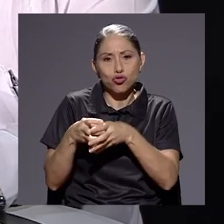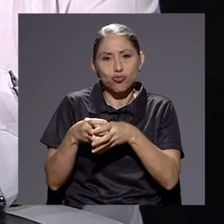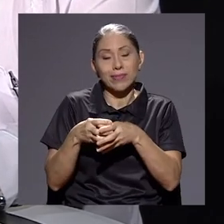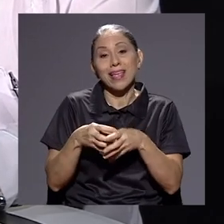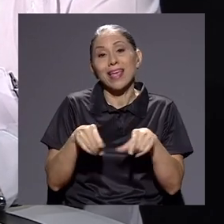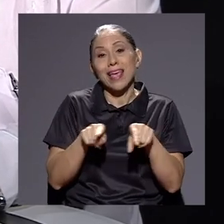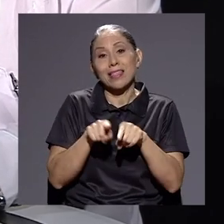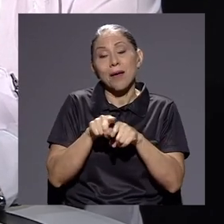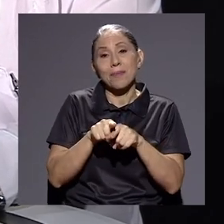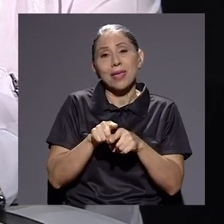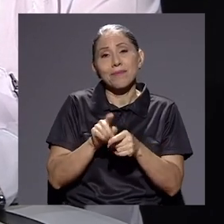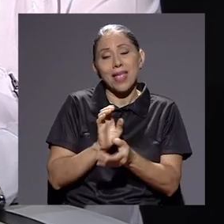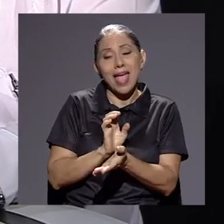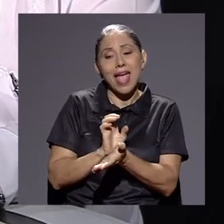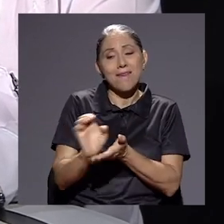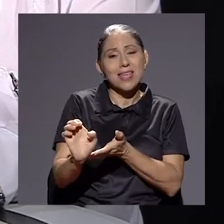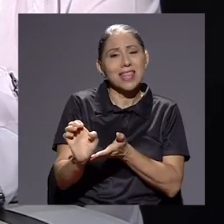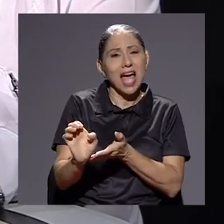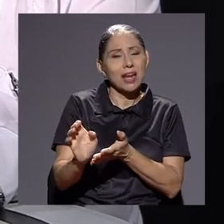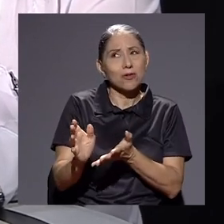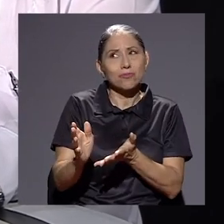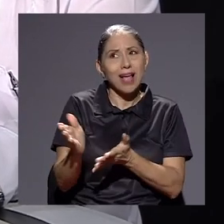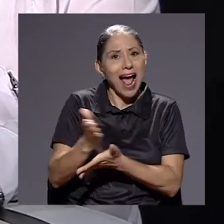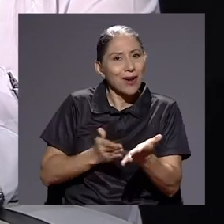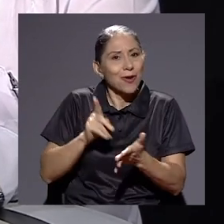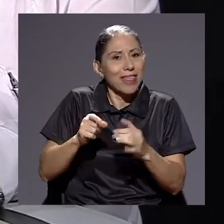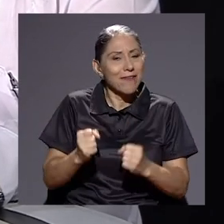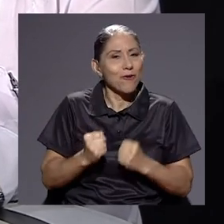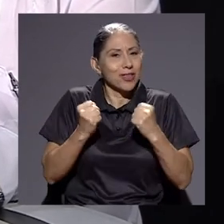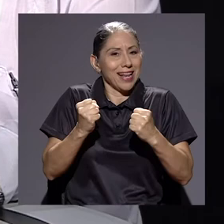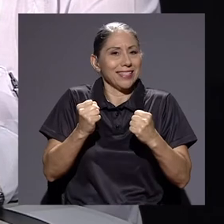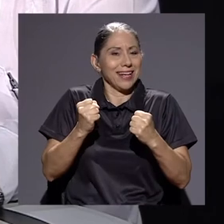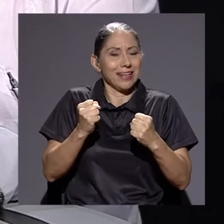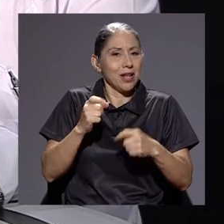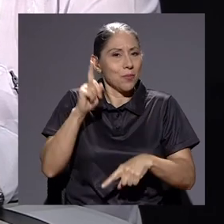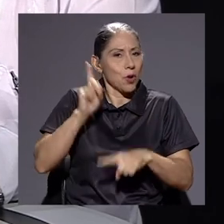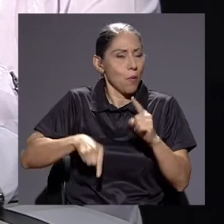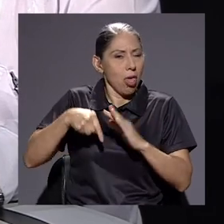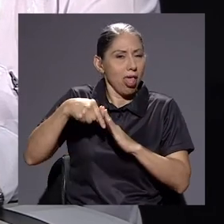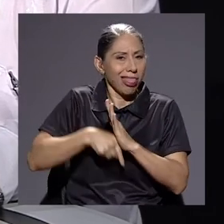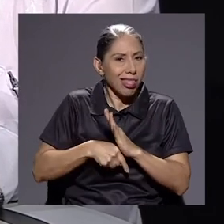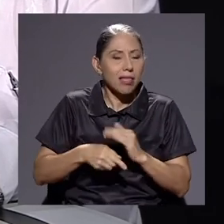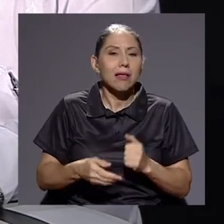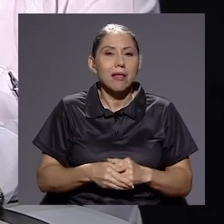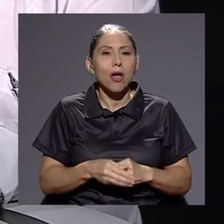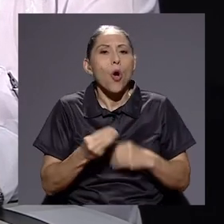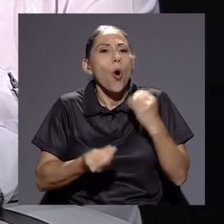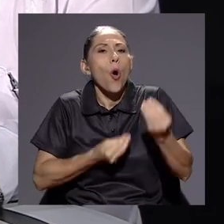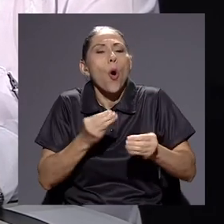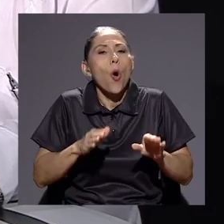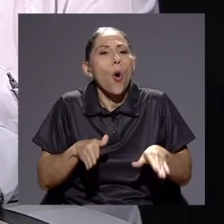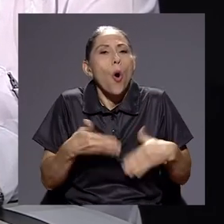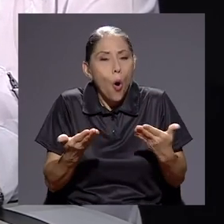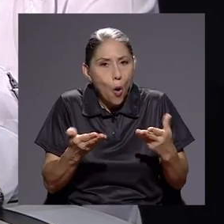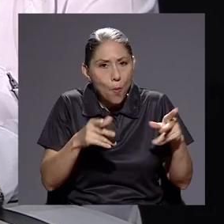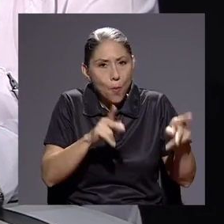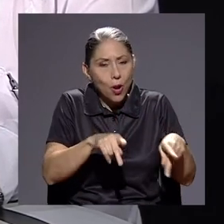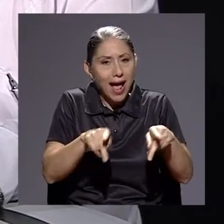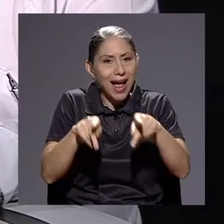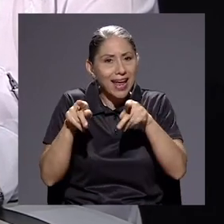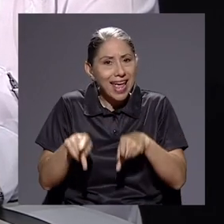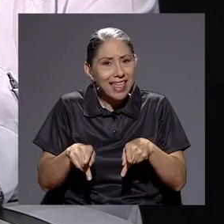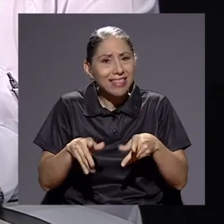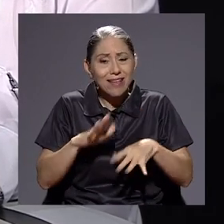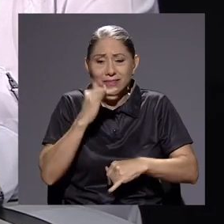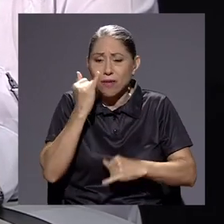Y evitar tal vez ahí una cosa que sí hay que fortalecer, que no puedo tocar muy rápidamente. Las medidas para sacar a la gente de